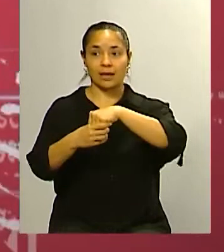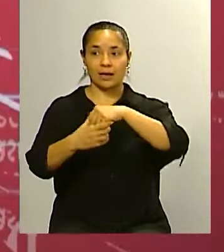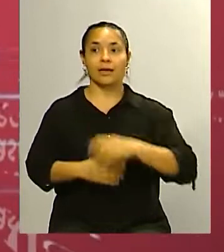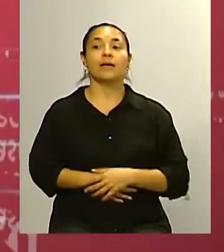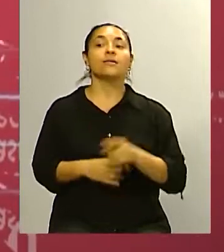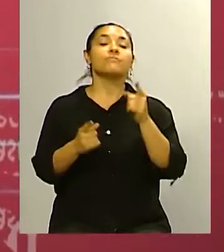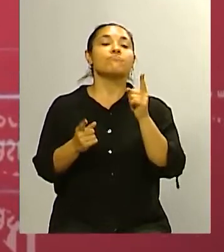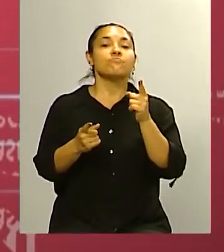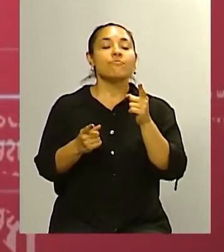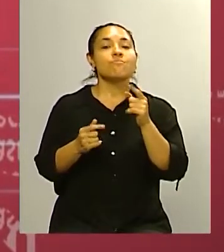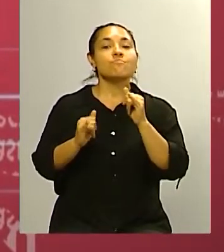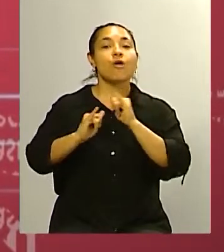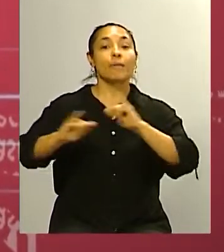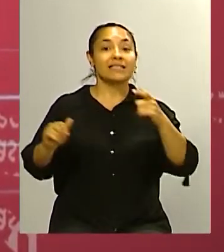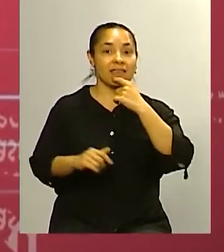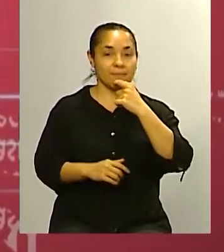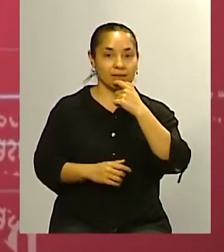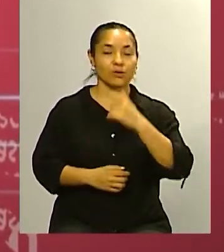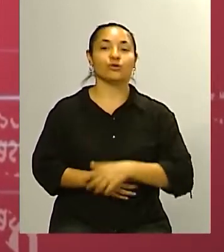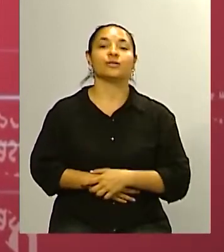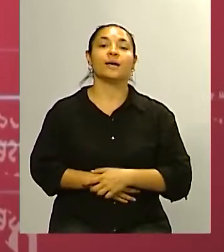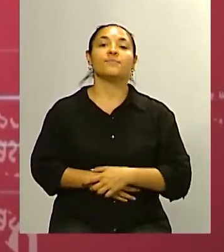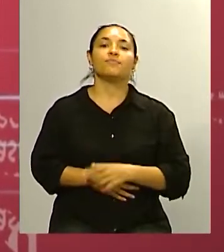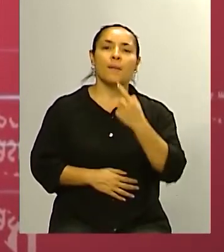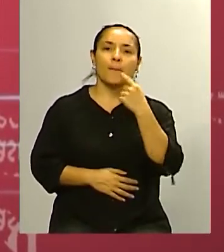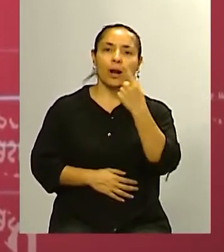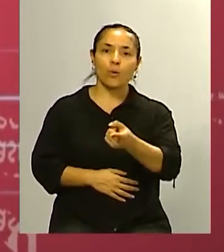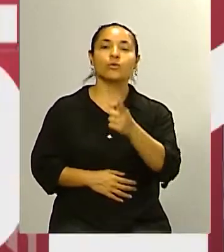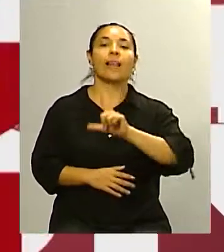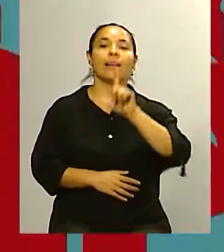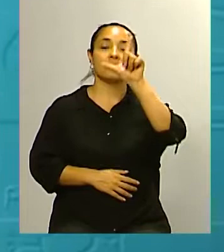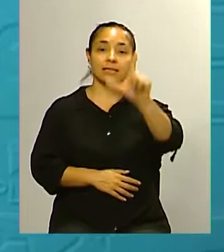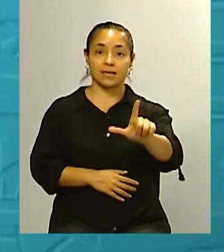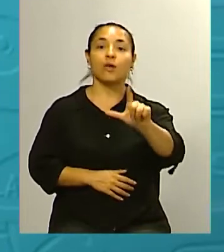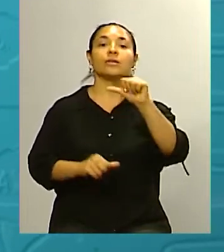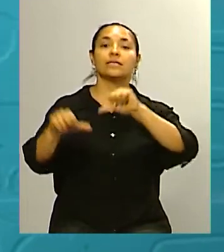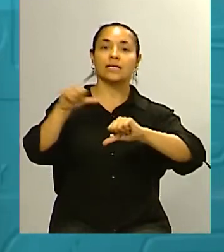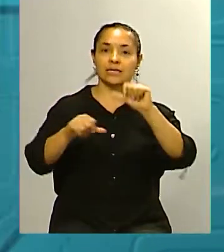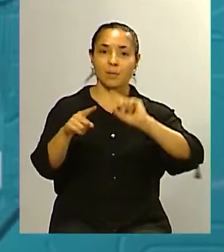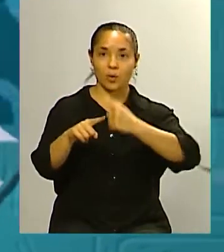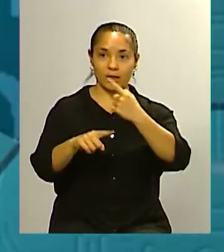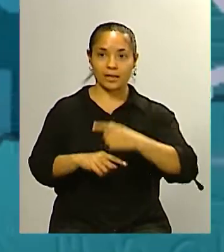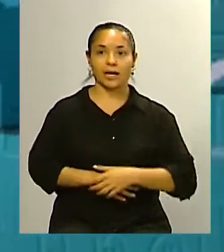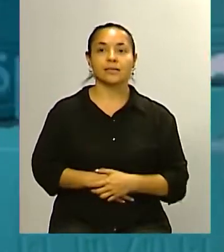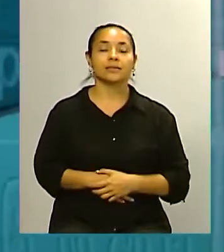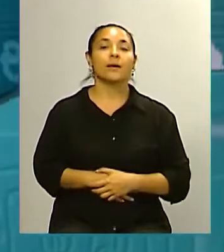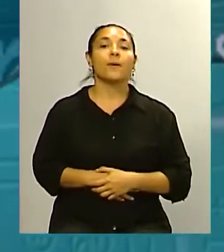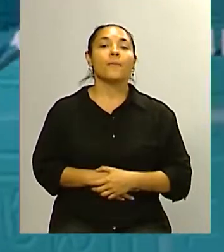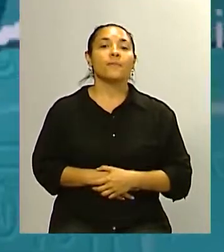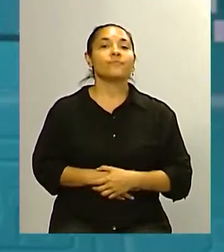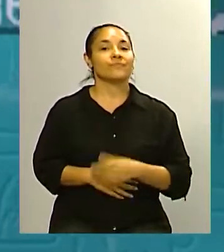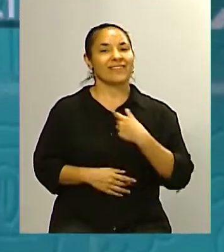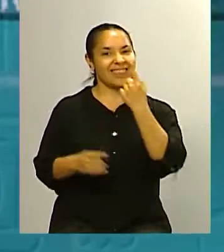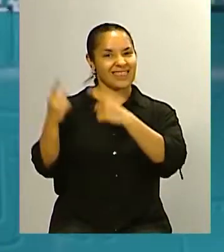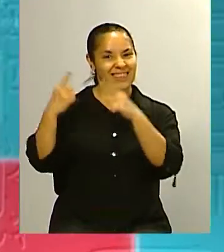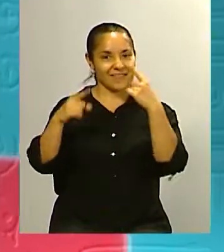provincia de Mendoza y esto te lo pregunto a vos como licenciado en Ciencias Políticas porque tendrás tu análisis hay diferencia